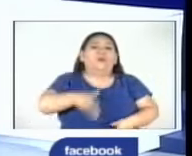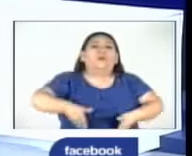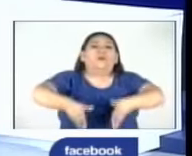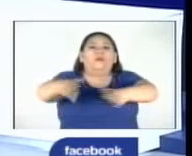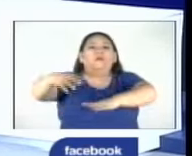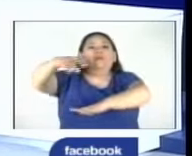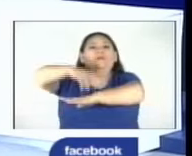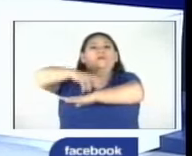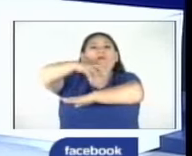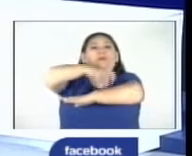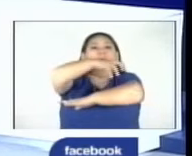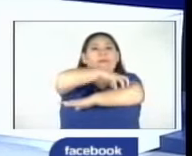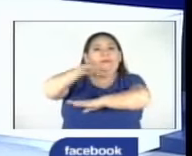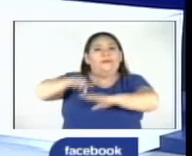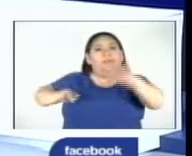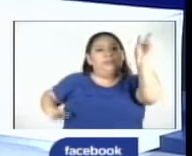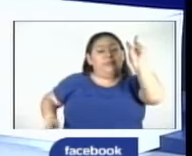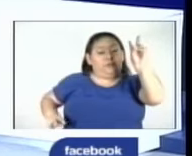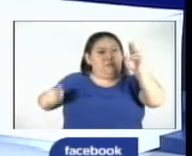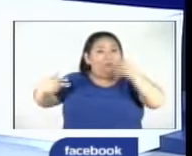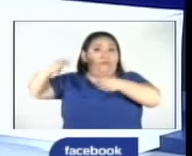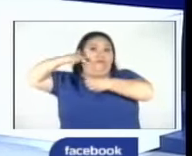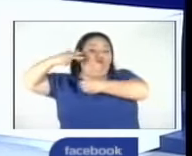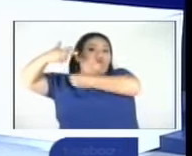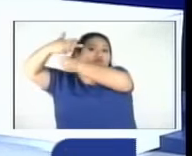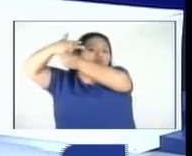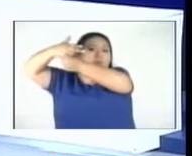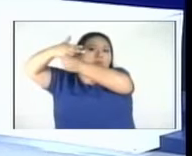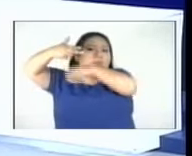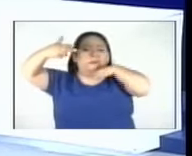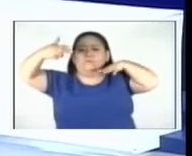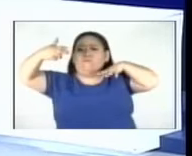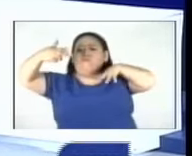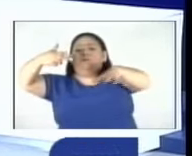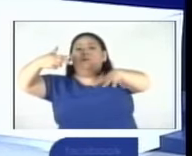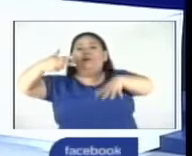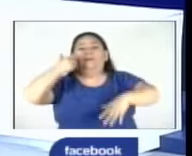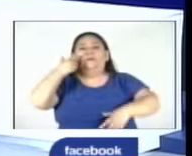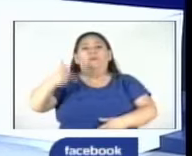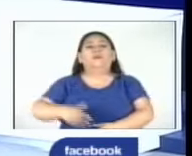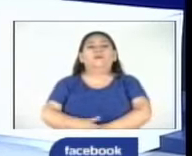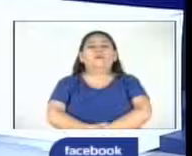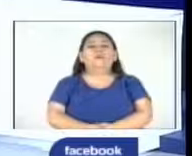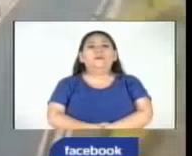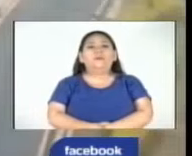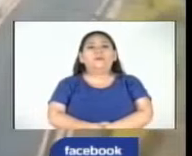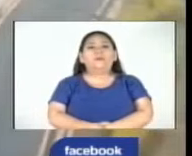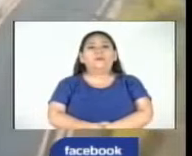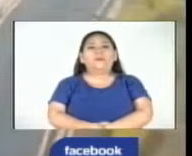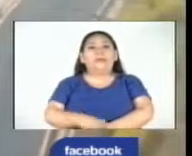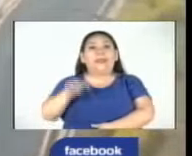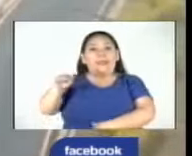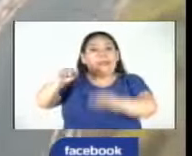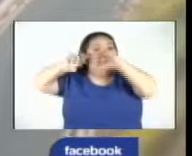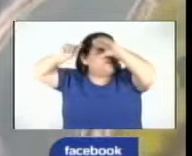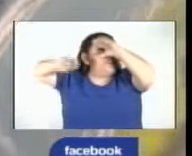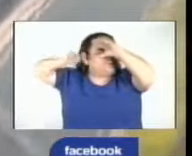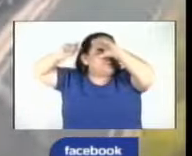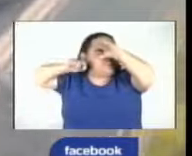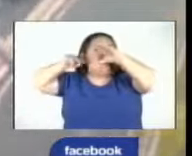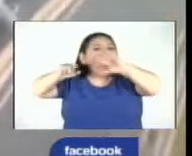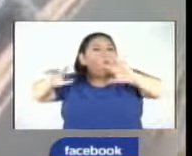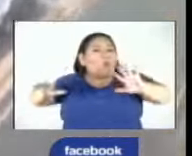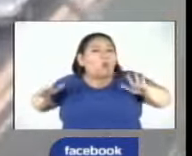Boulevard Los Próceres. El siniestro vial quedó grabado en las cámaras de videovigilancia. En estas imágenes,